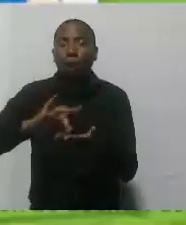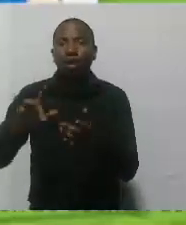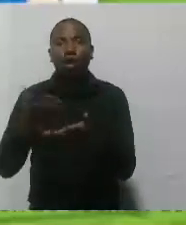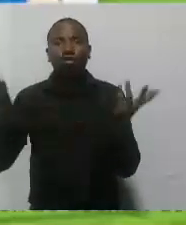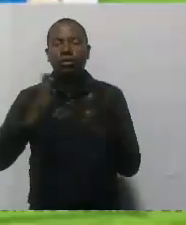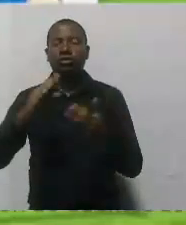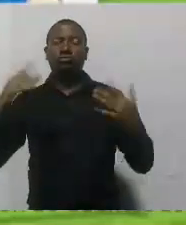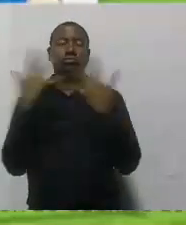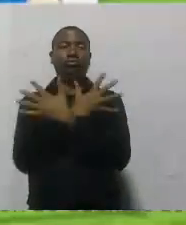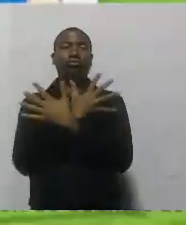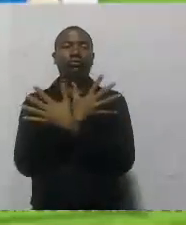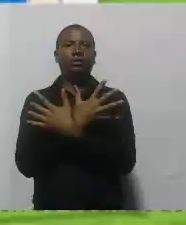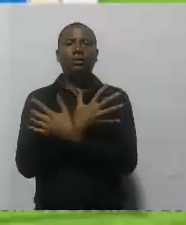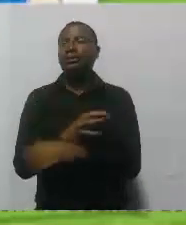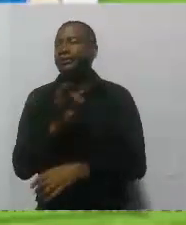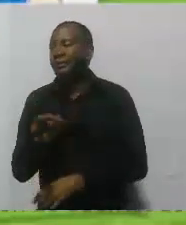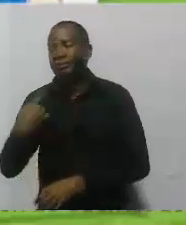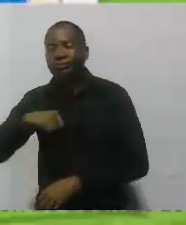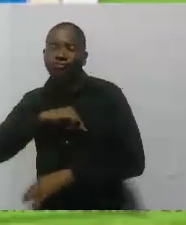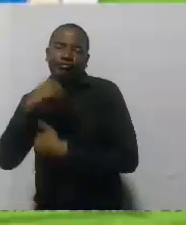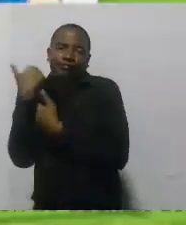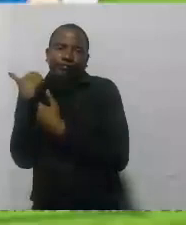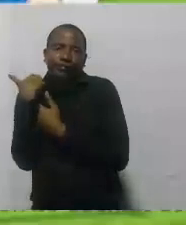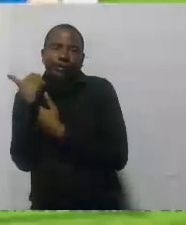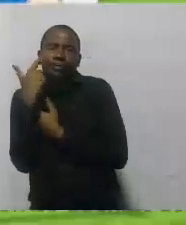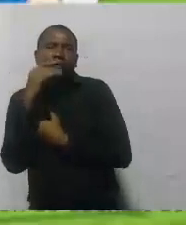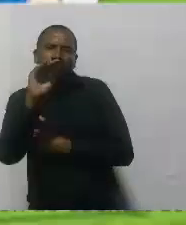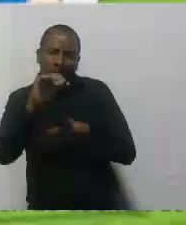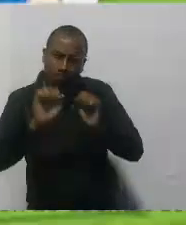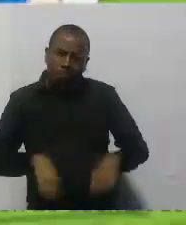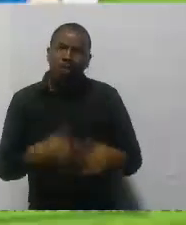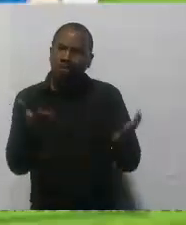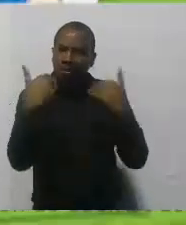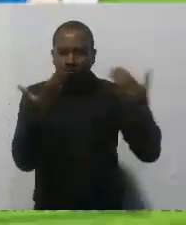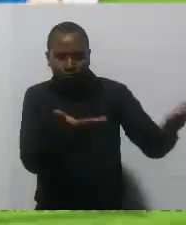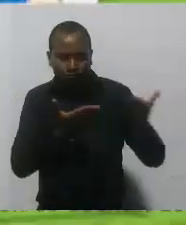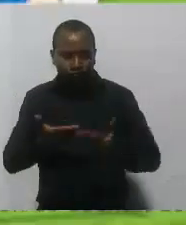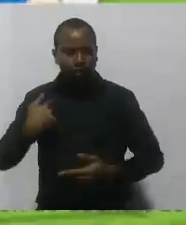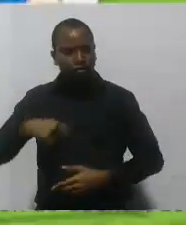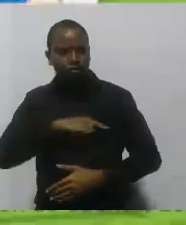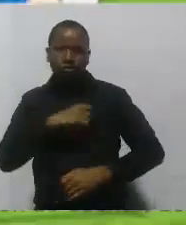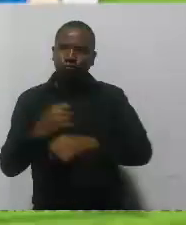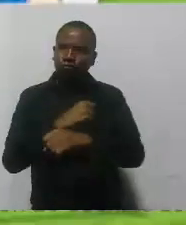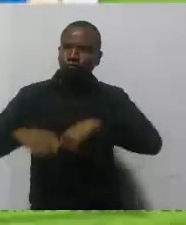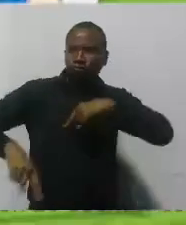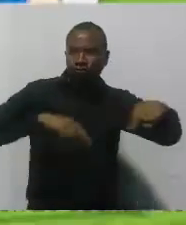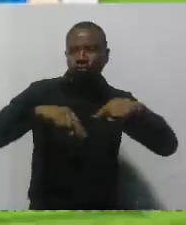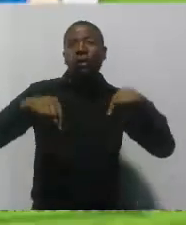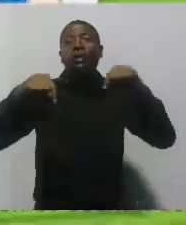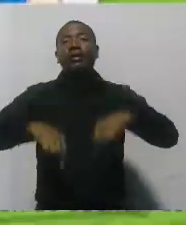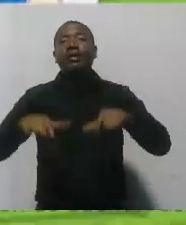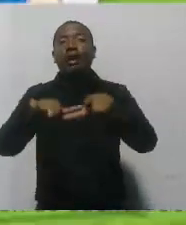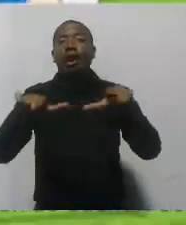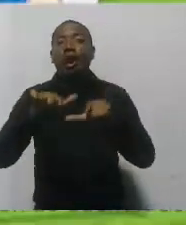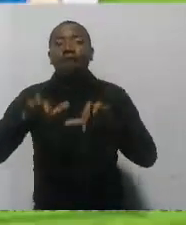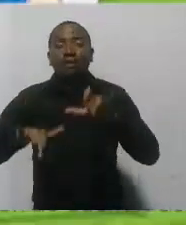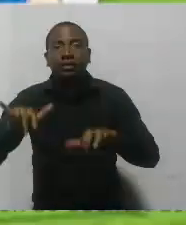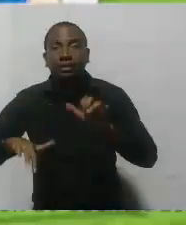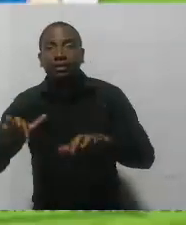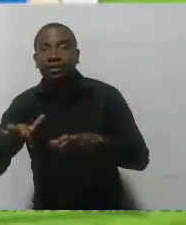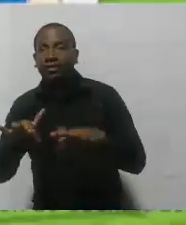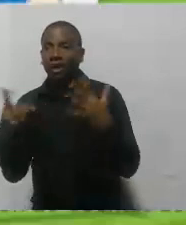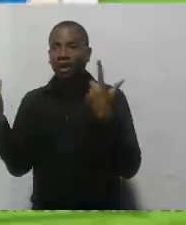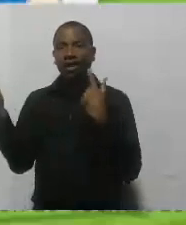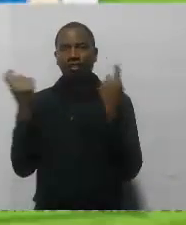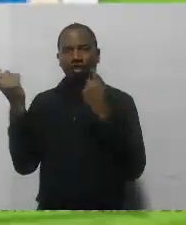Pero queremos invitarlos a todos a que hagan parte de esta gran familia, de que desde la Oficina de Gestión de Riesgos y de sus 14 indicadores,